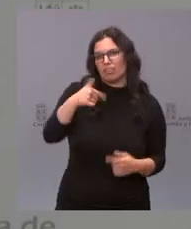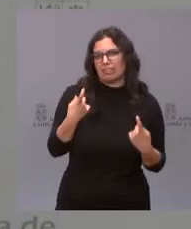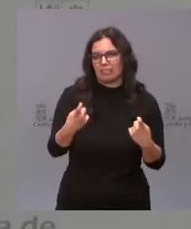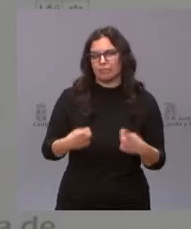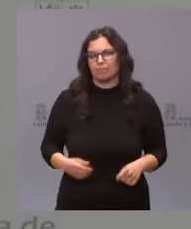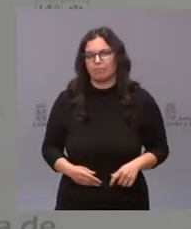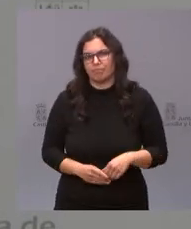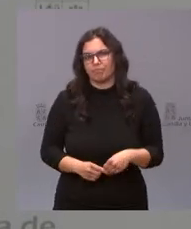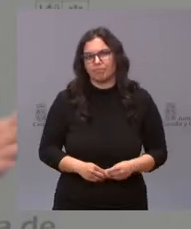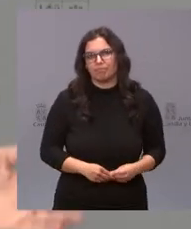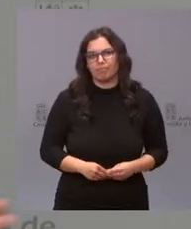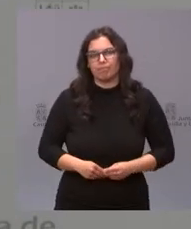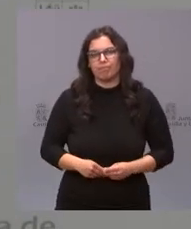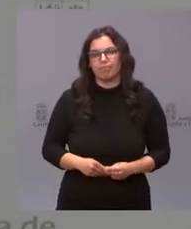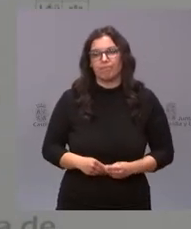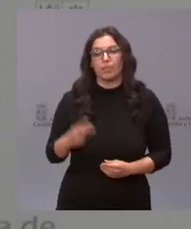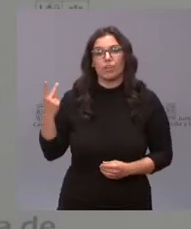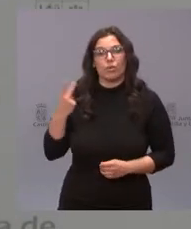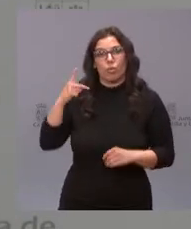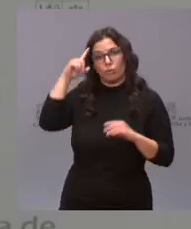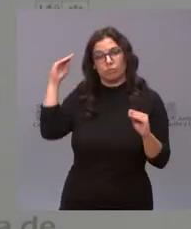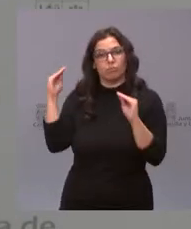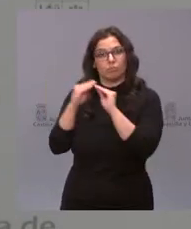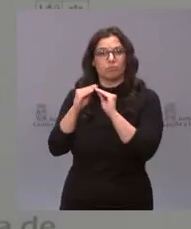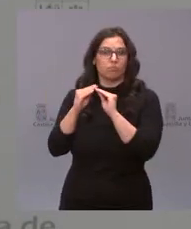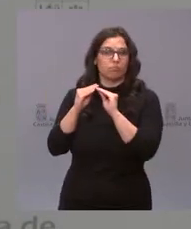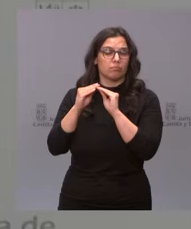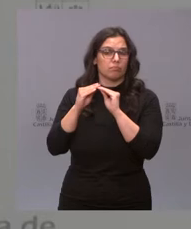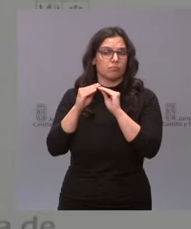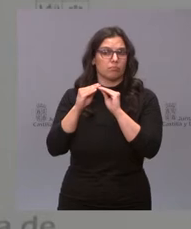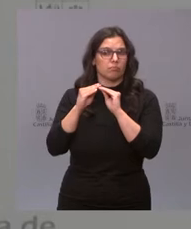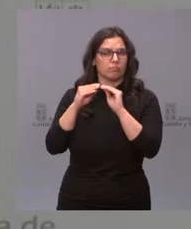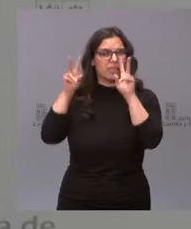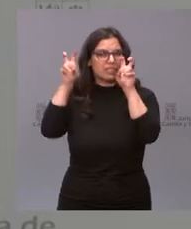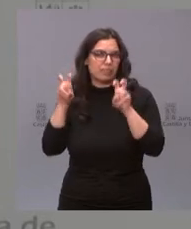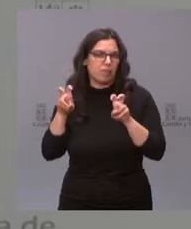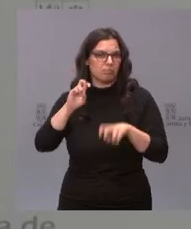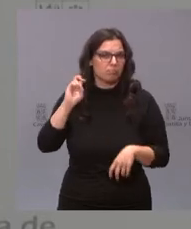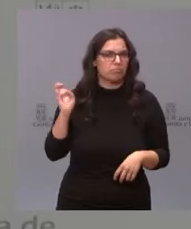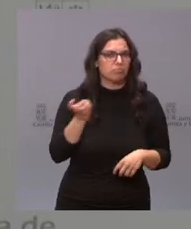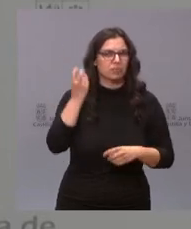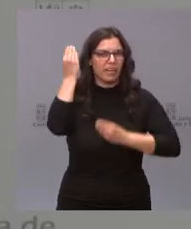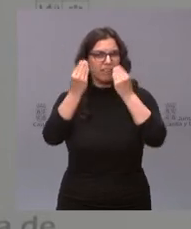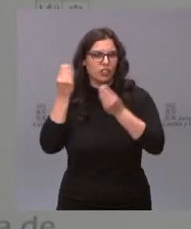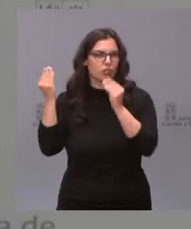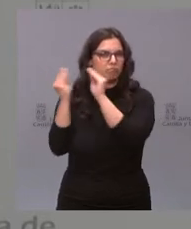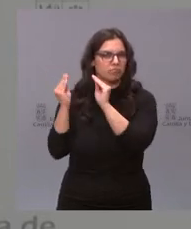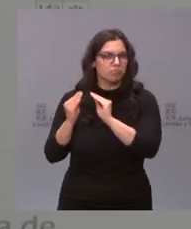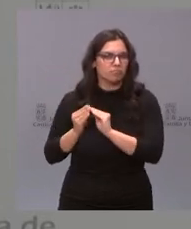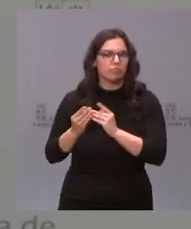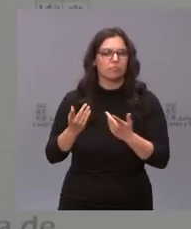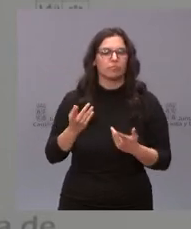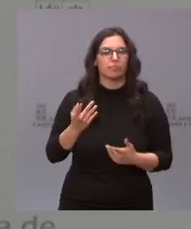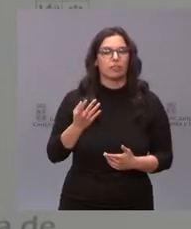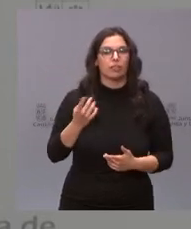tierra. Hemos coincidido en una serie de ideas, de reflexiones, en exigir al